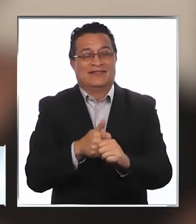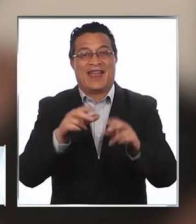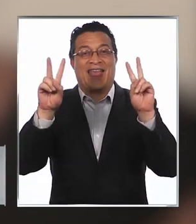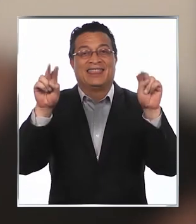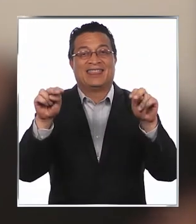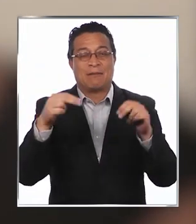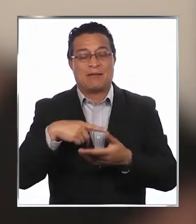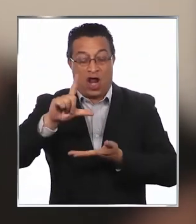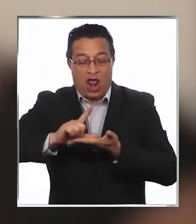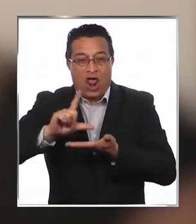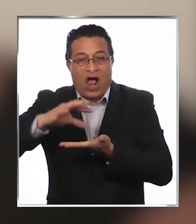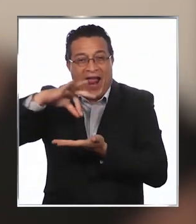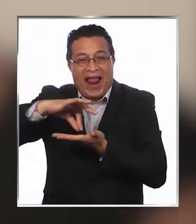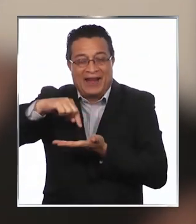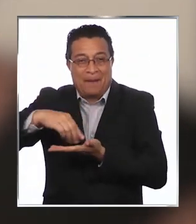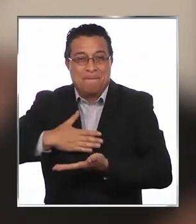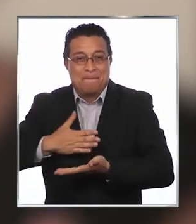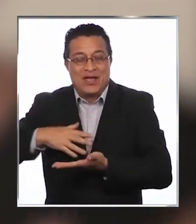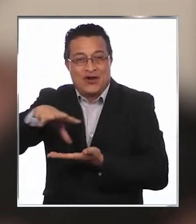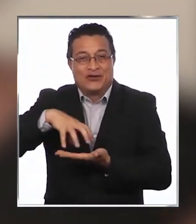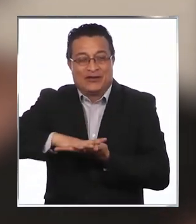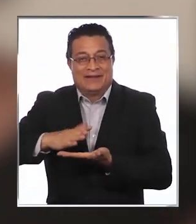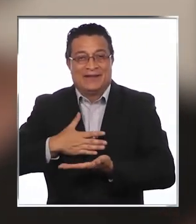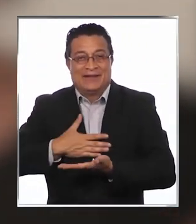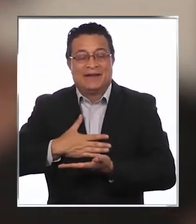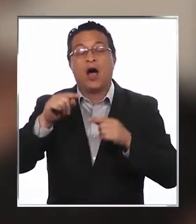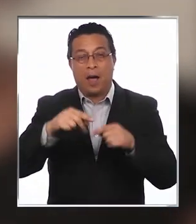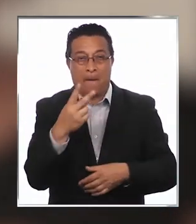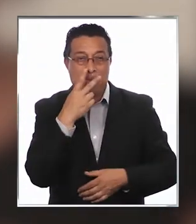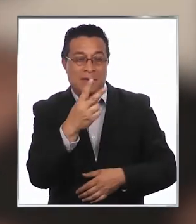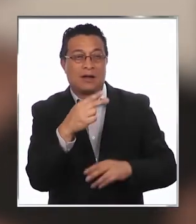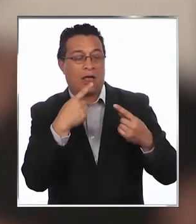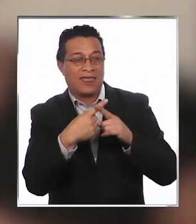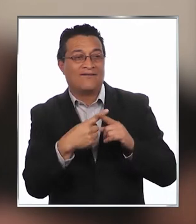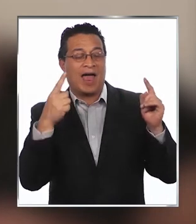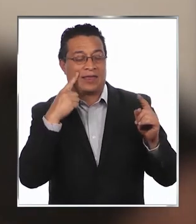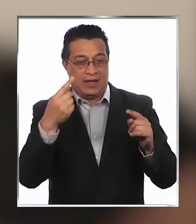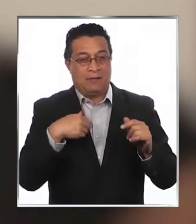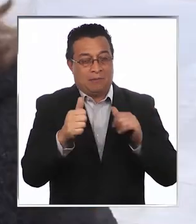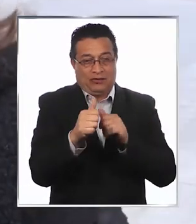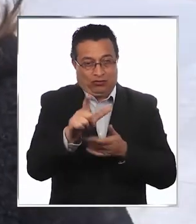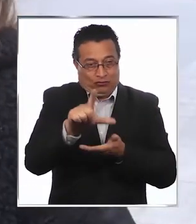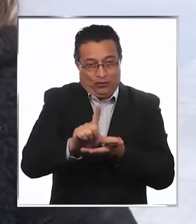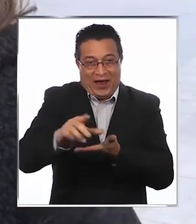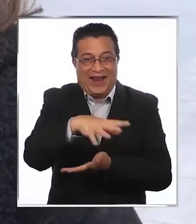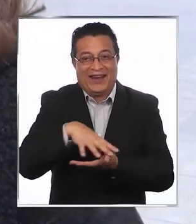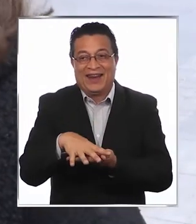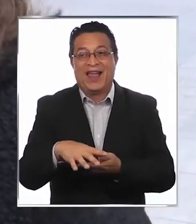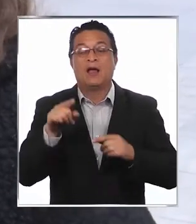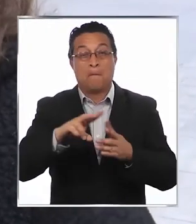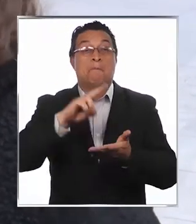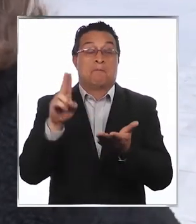que ver con la localización, con el mirar el mundo desde un lugar de manera situada. Yo encuentro que es más